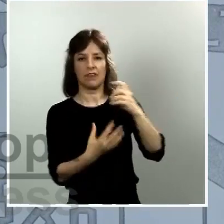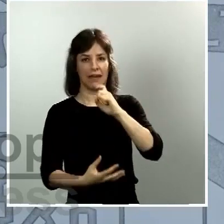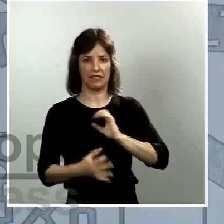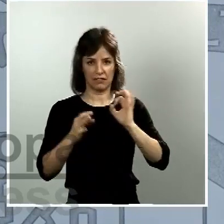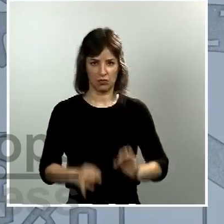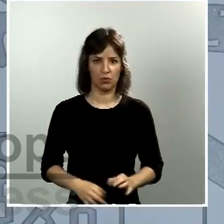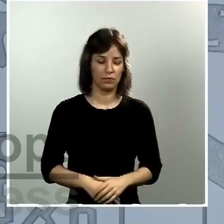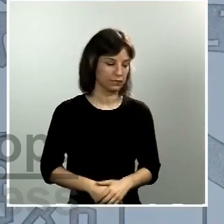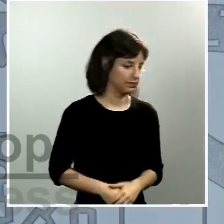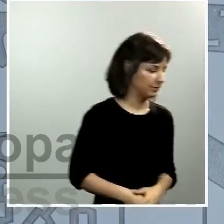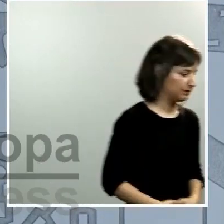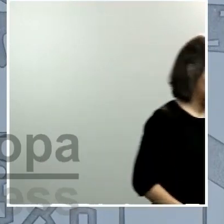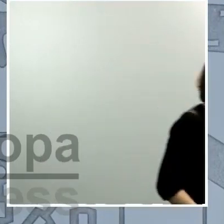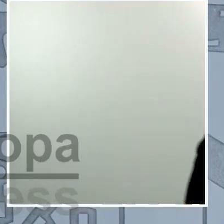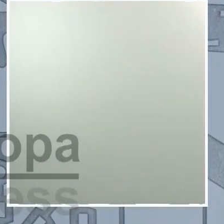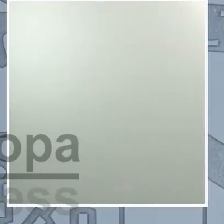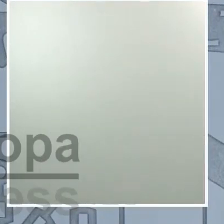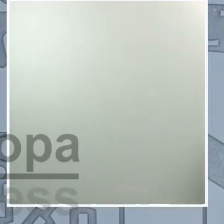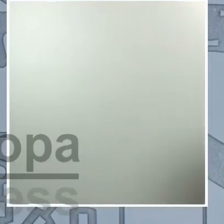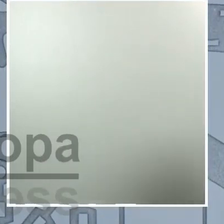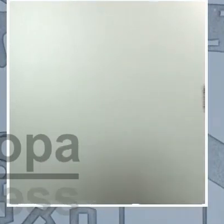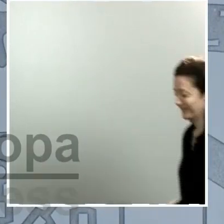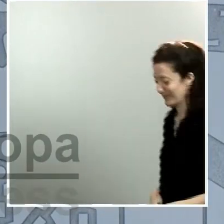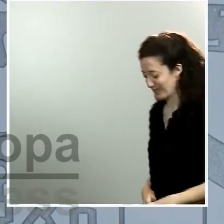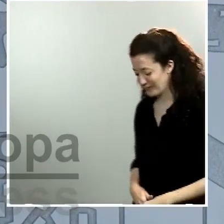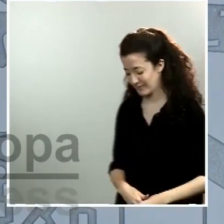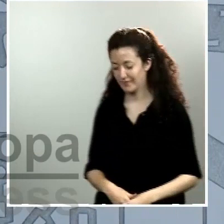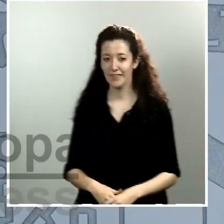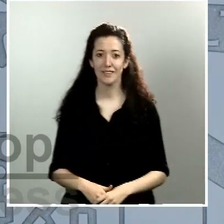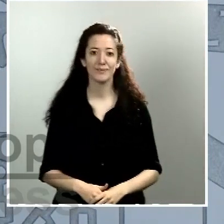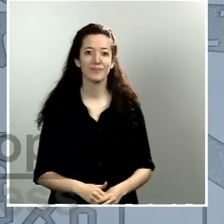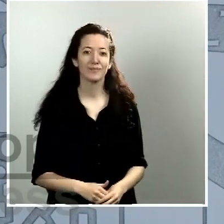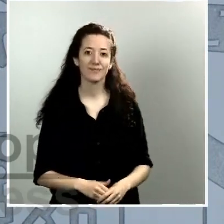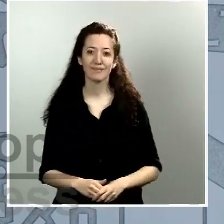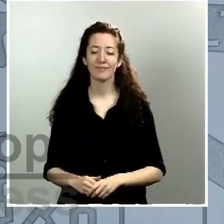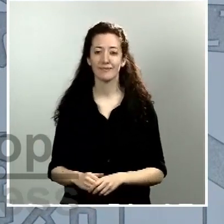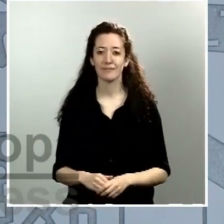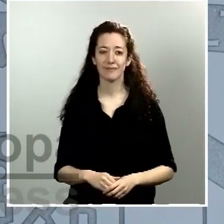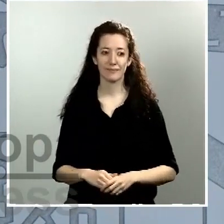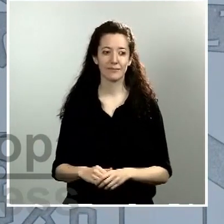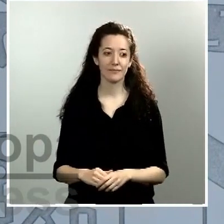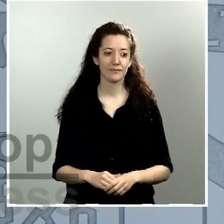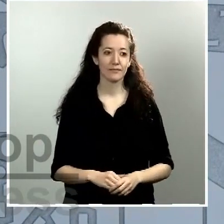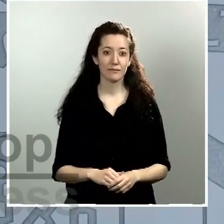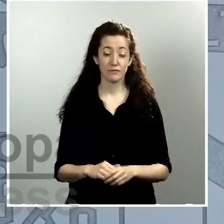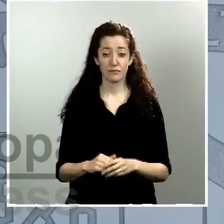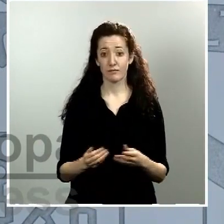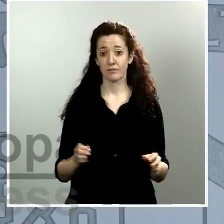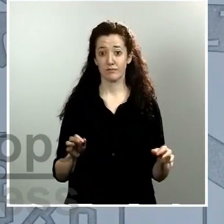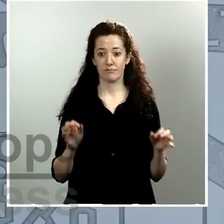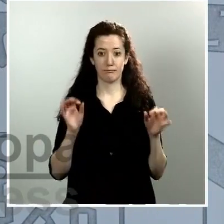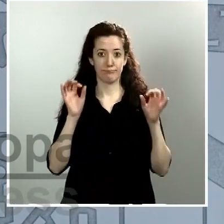podemos, mientras tanto, como todos los servidos epidemiológicos hacemos, sí que podemos hacer